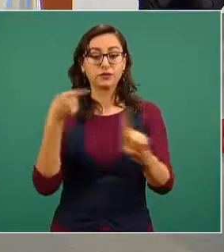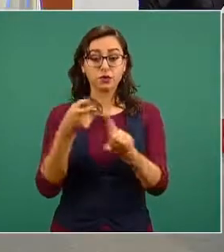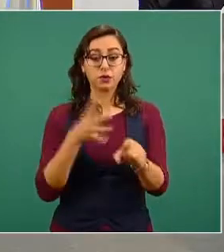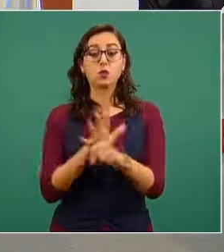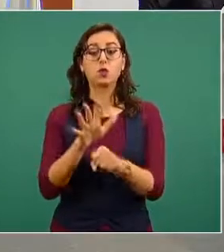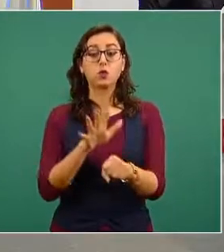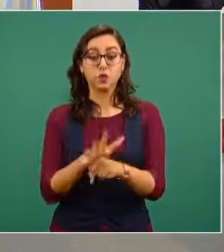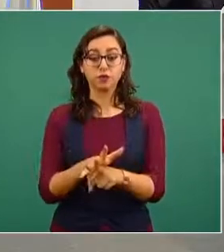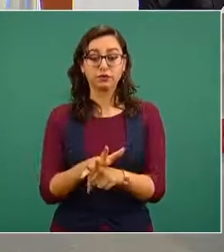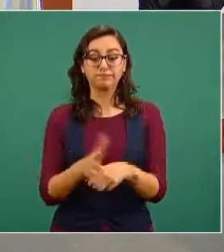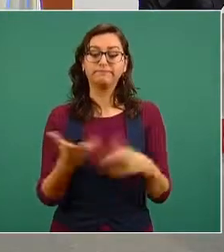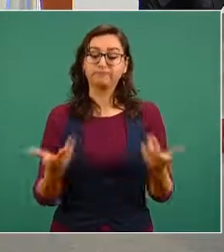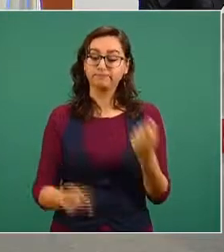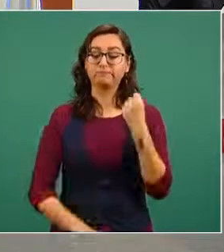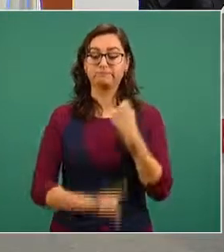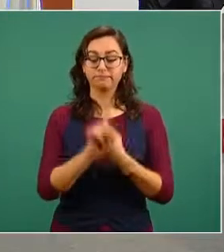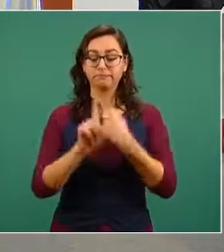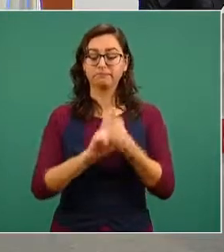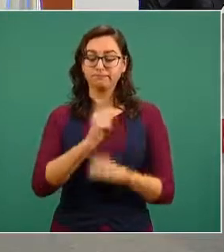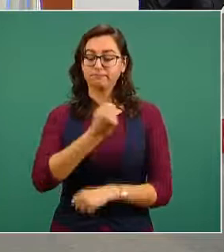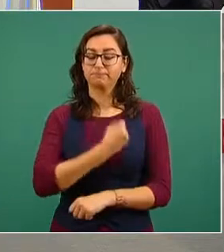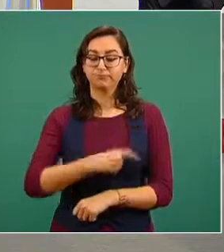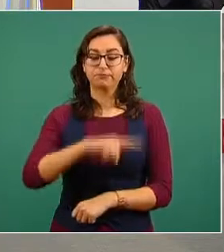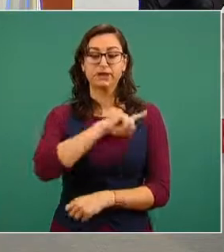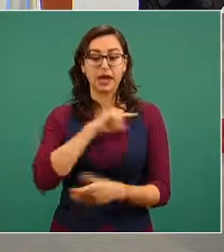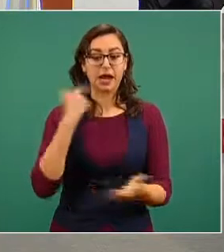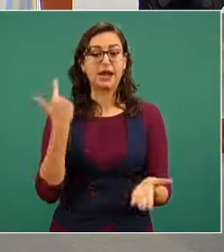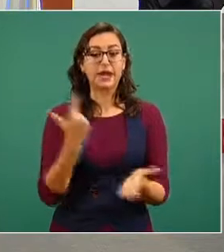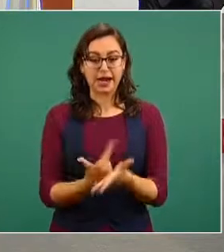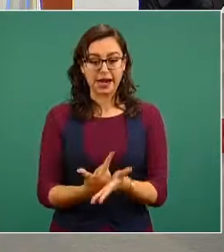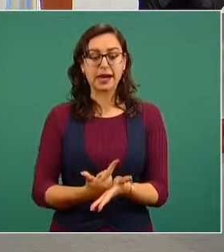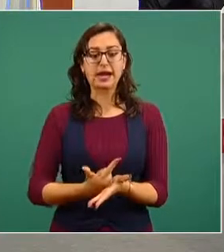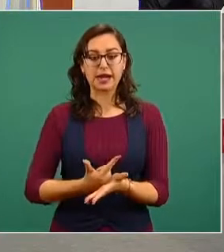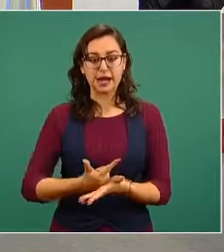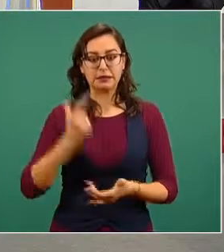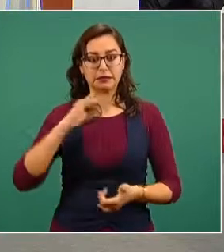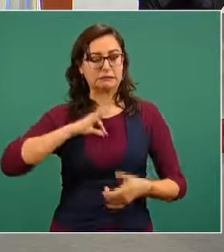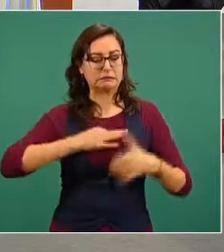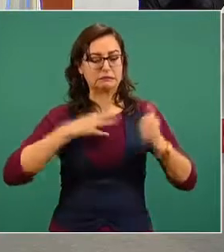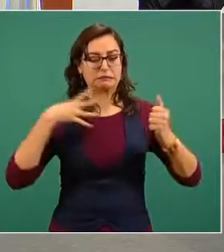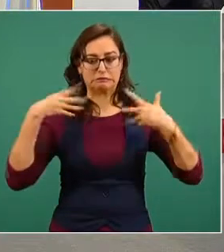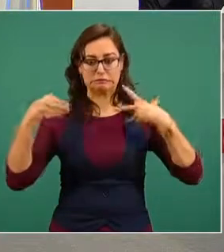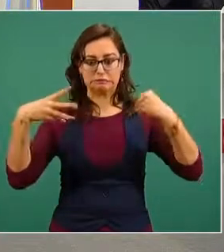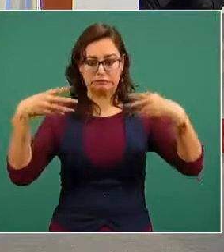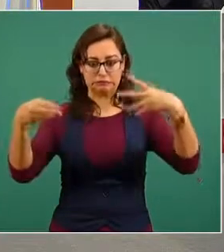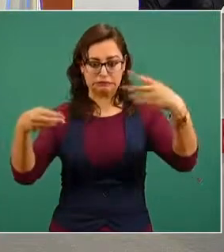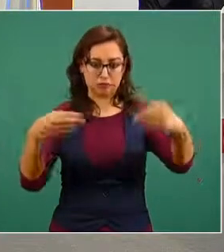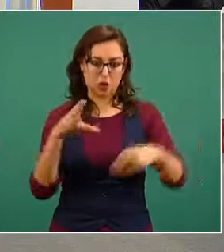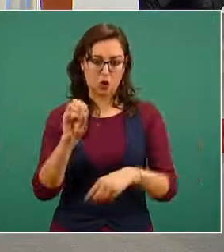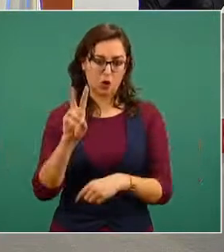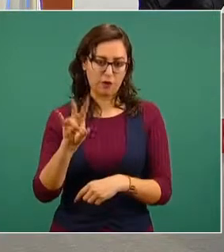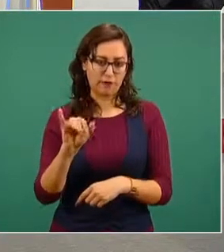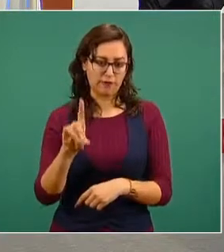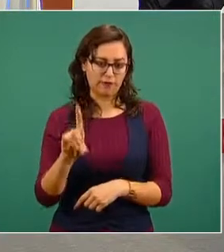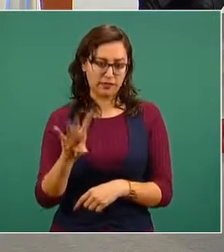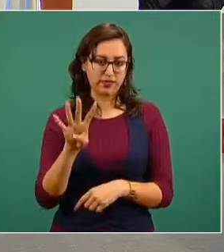grave problema de salud que se ha generado en torno a la pandemia del COVID-19